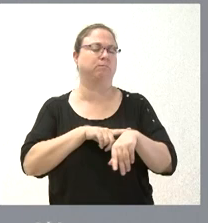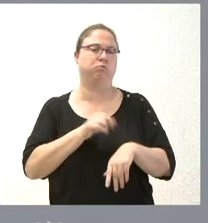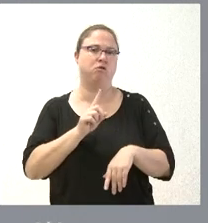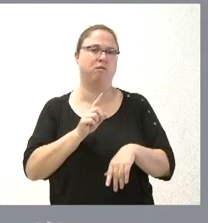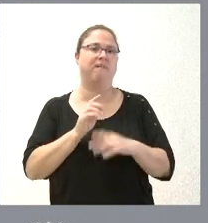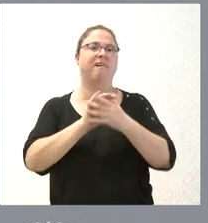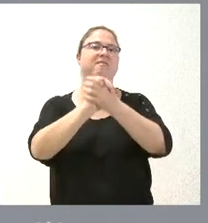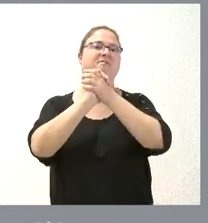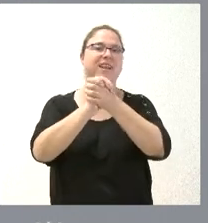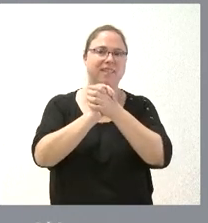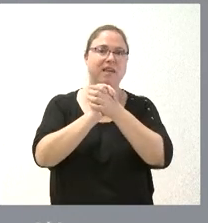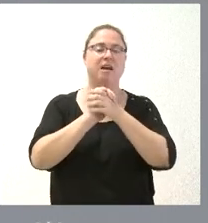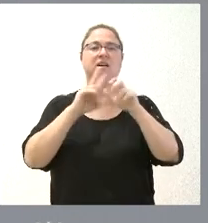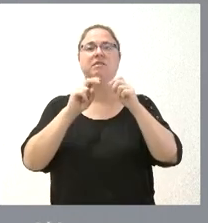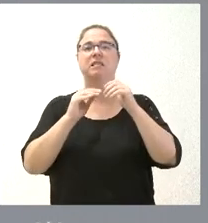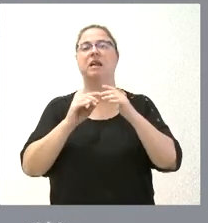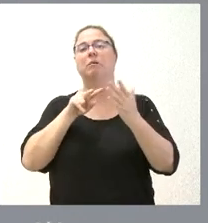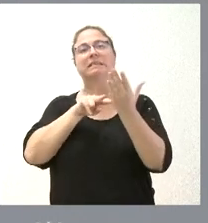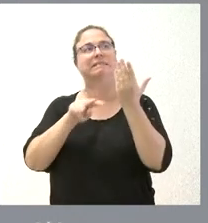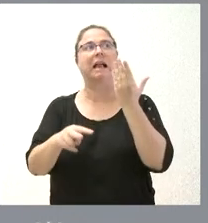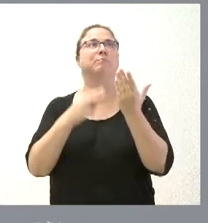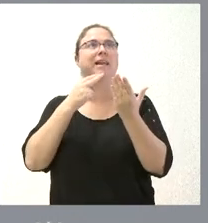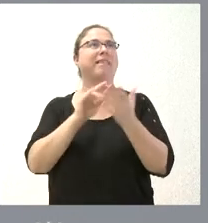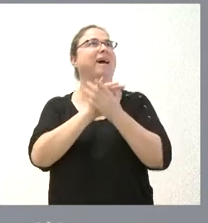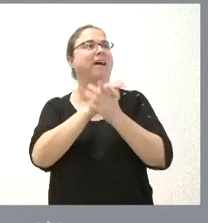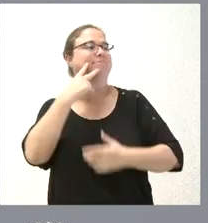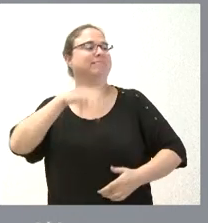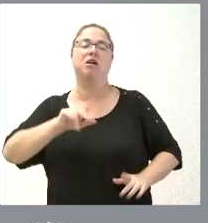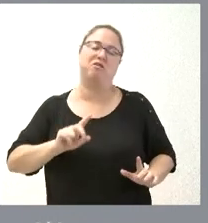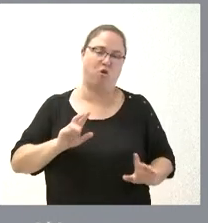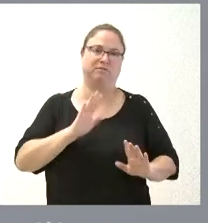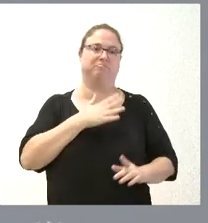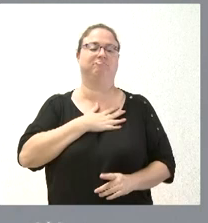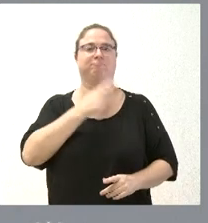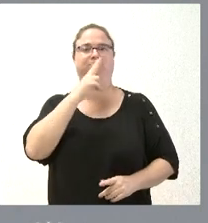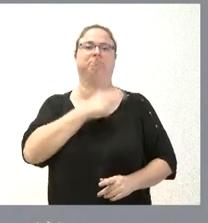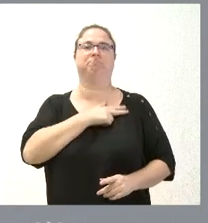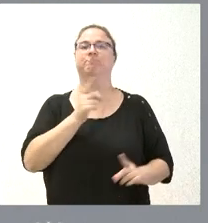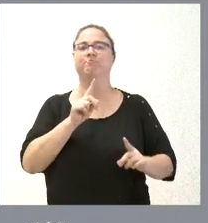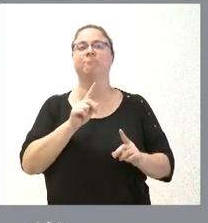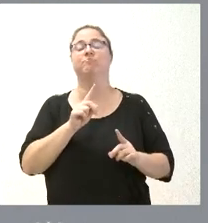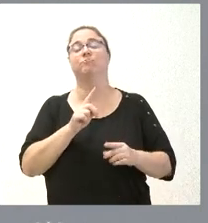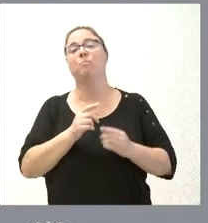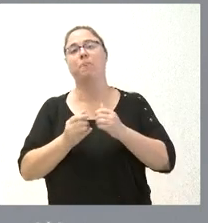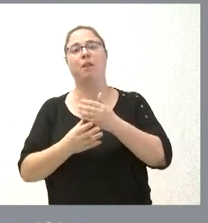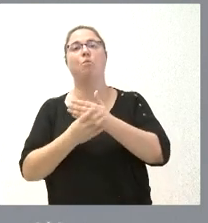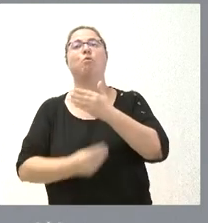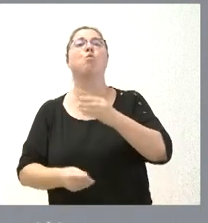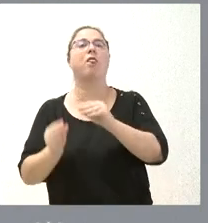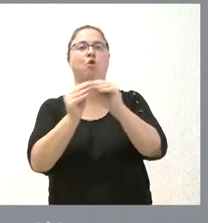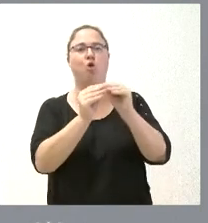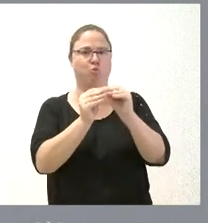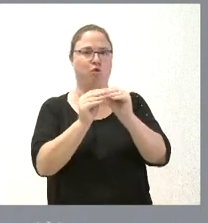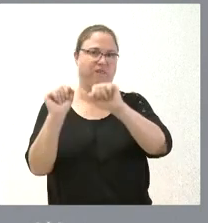felicitarnos por el alto nivel de transparencia que se lo reconoce desde el procurador del común como administración autonómica